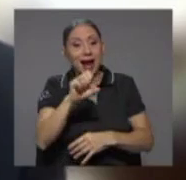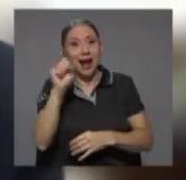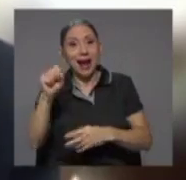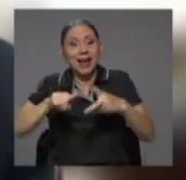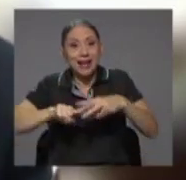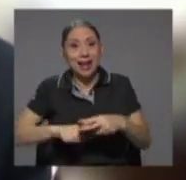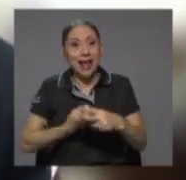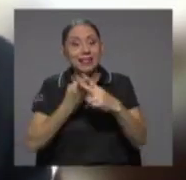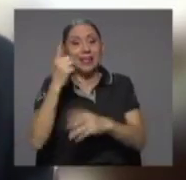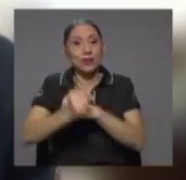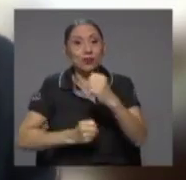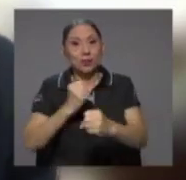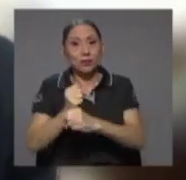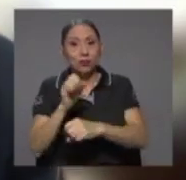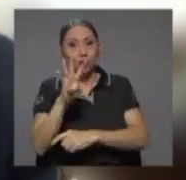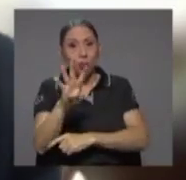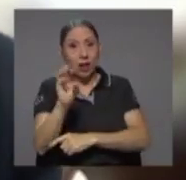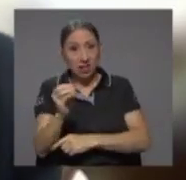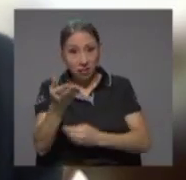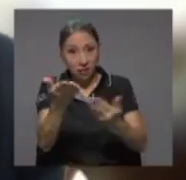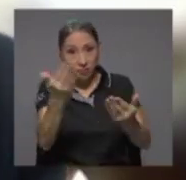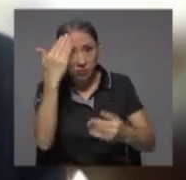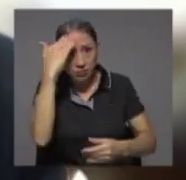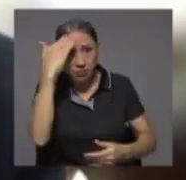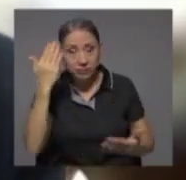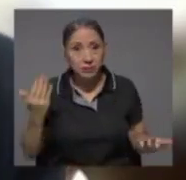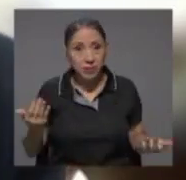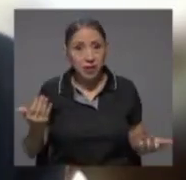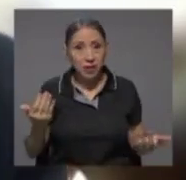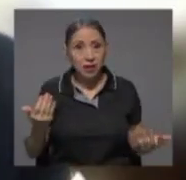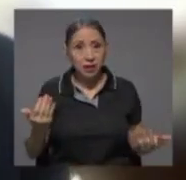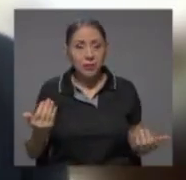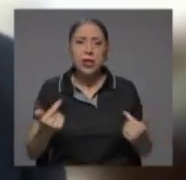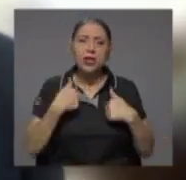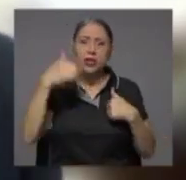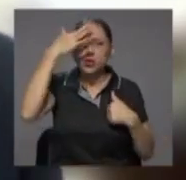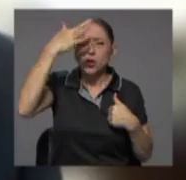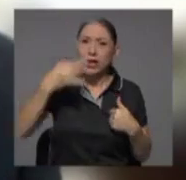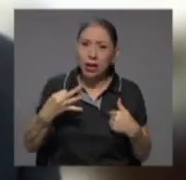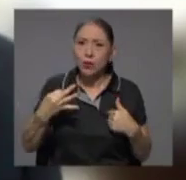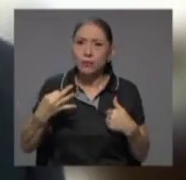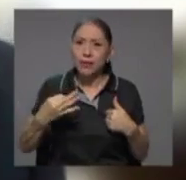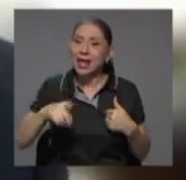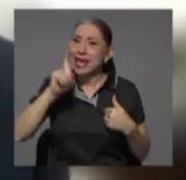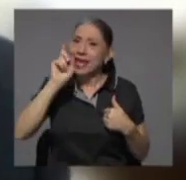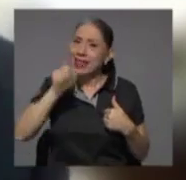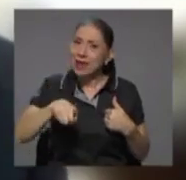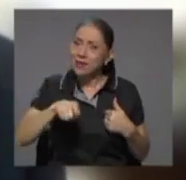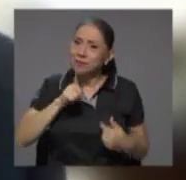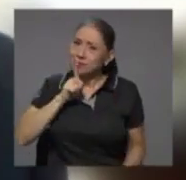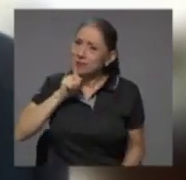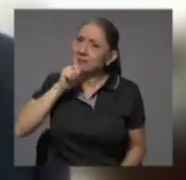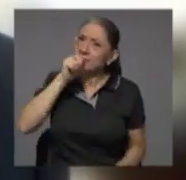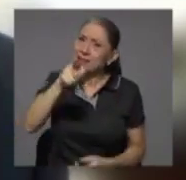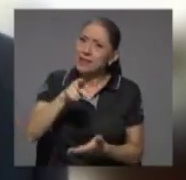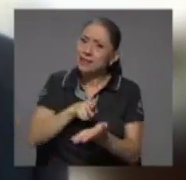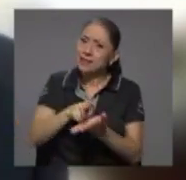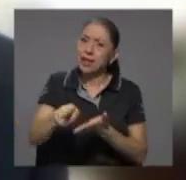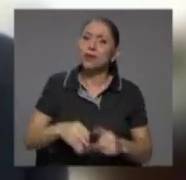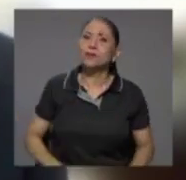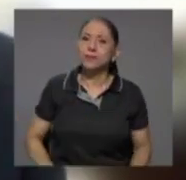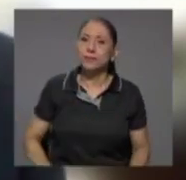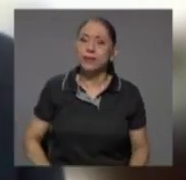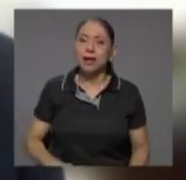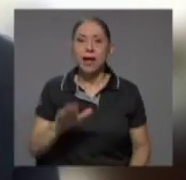como todos sabemos y yo creo que hay que ser muy sinceros, la